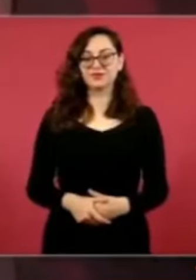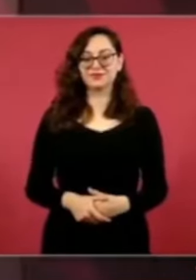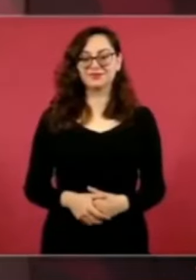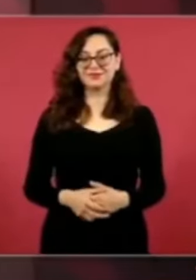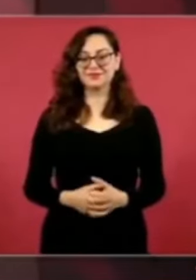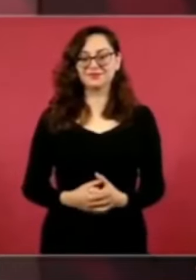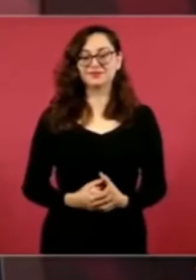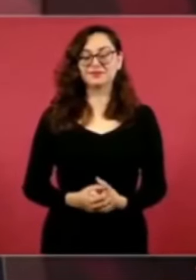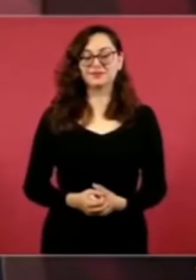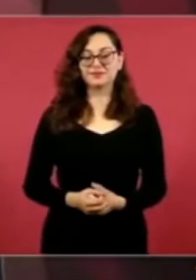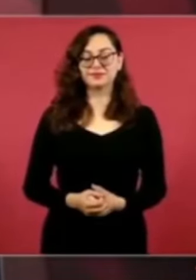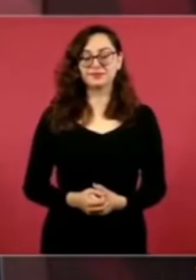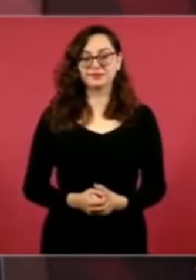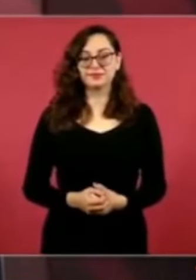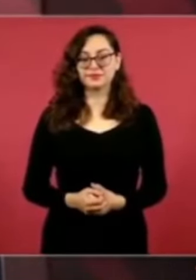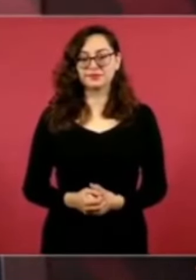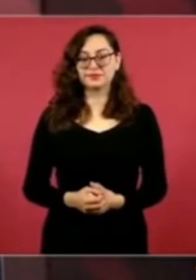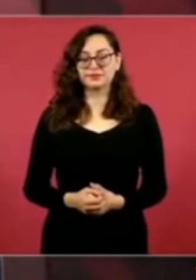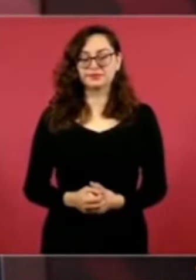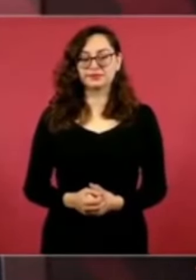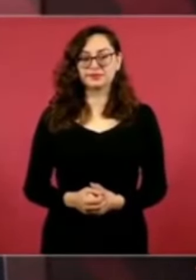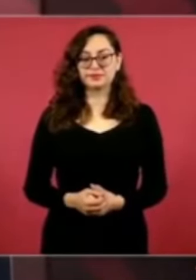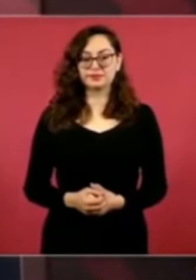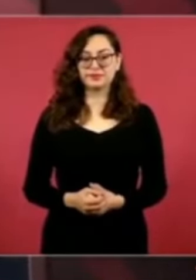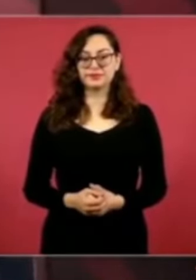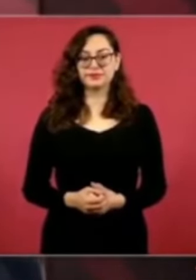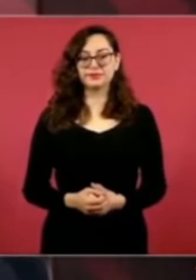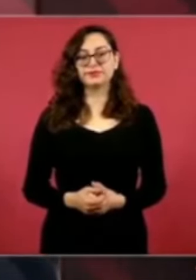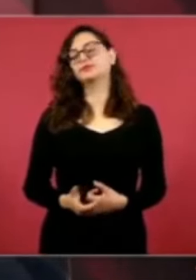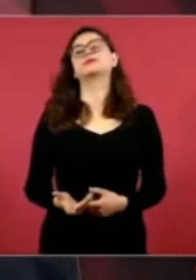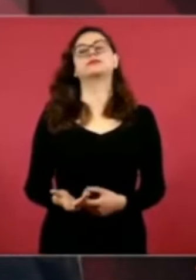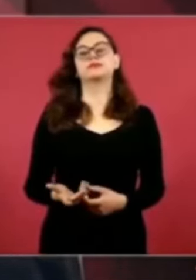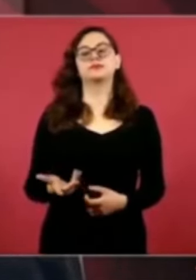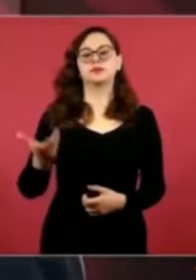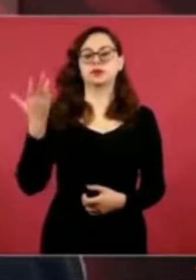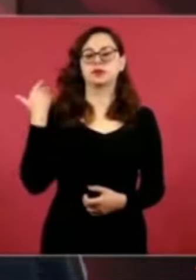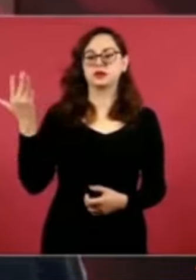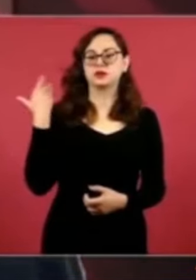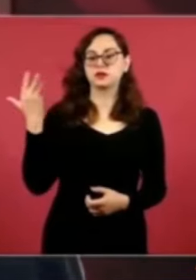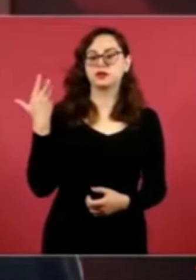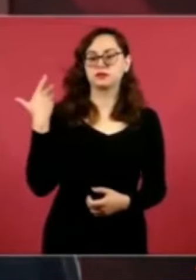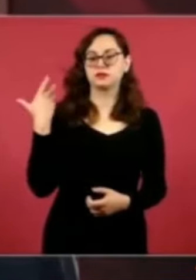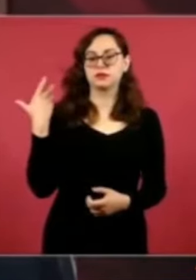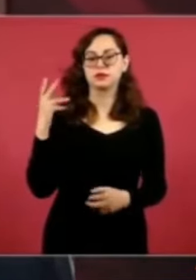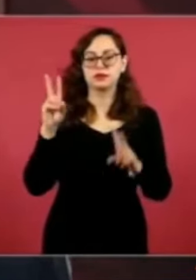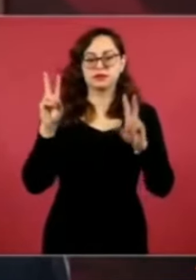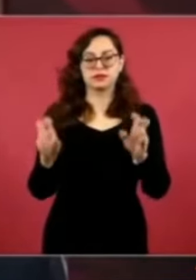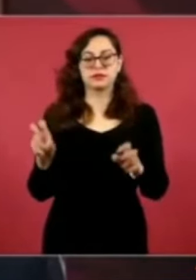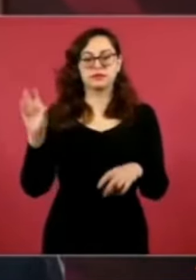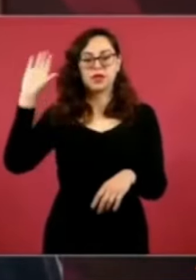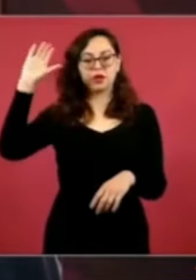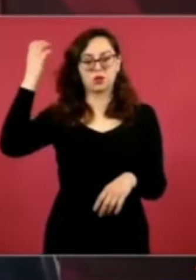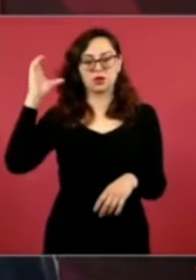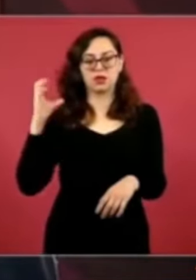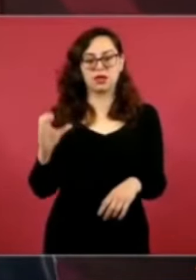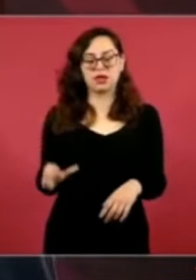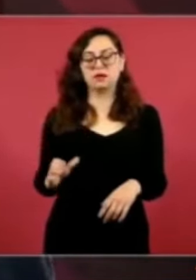Lo de Culiacán, lo del señor Zambada,